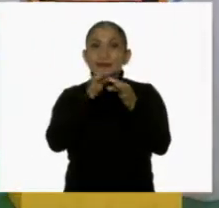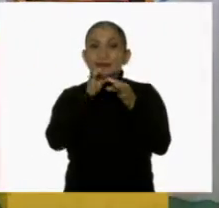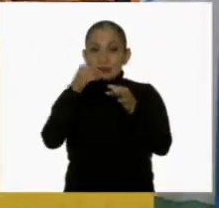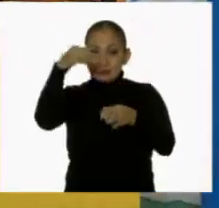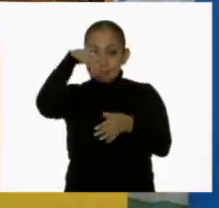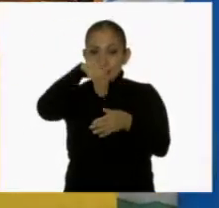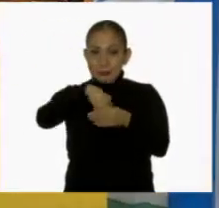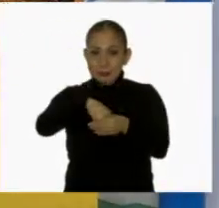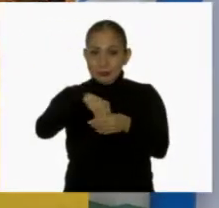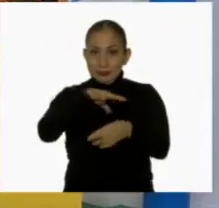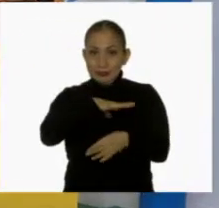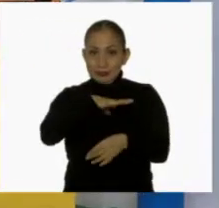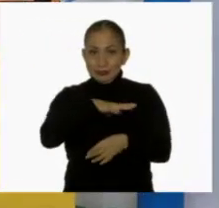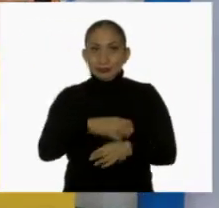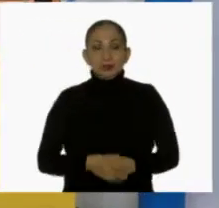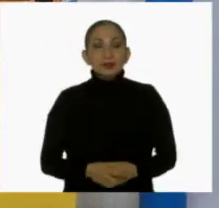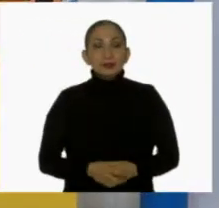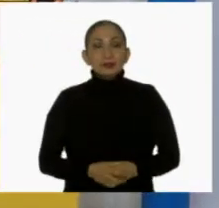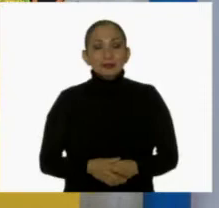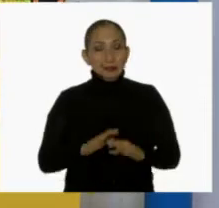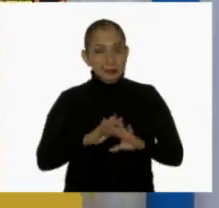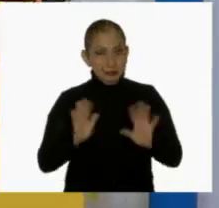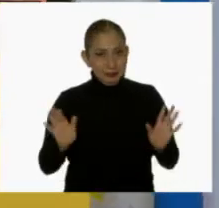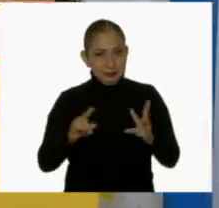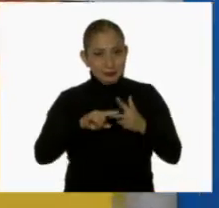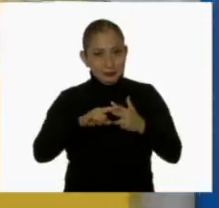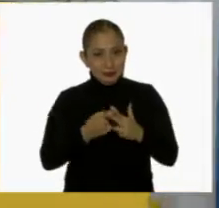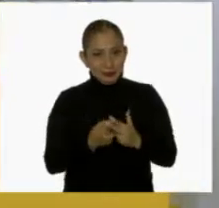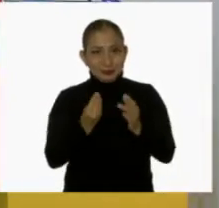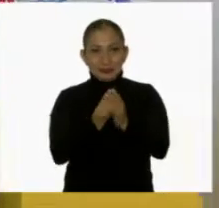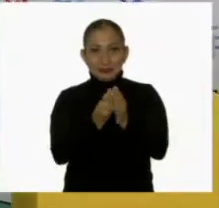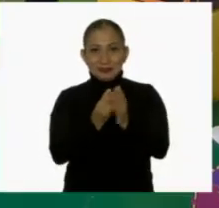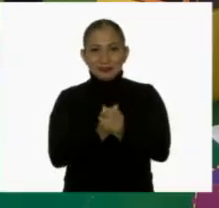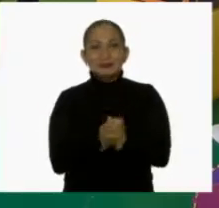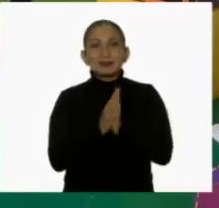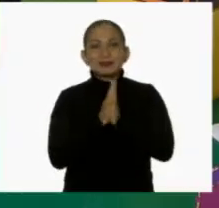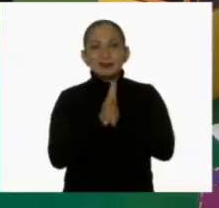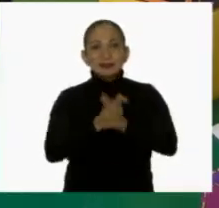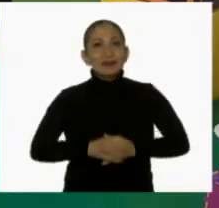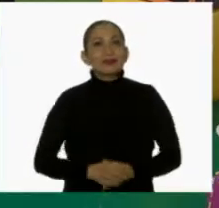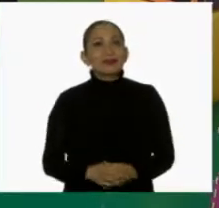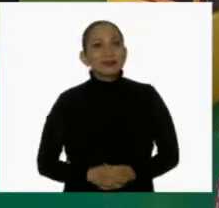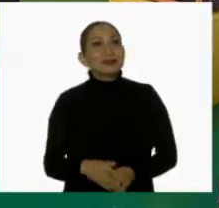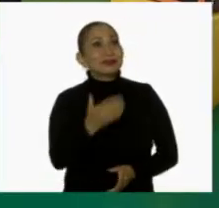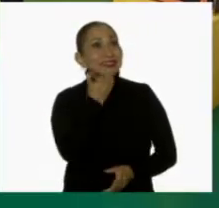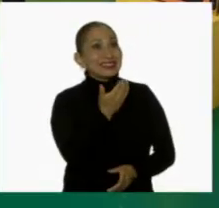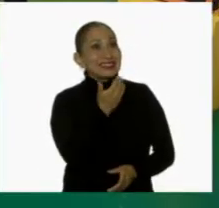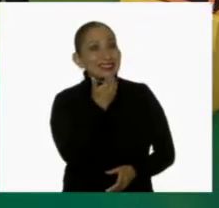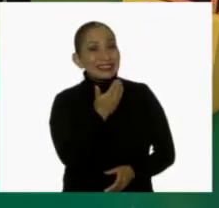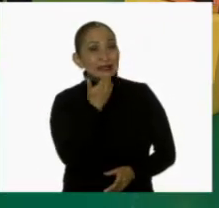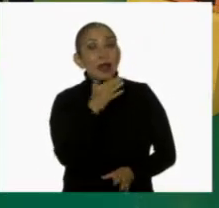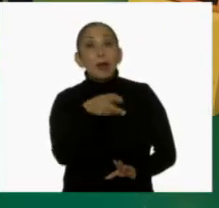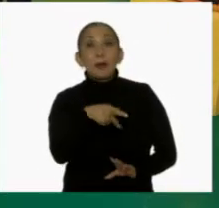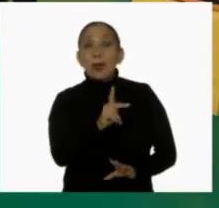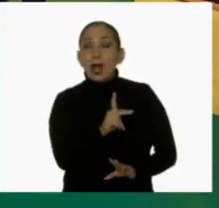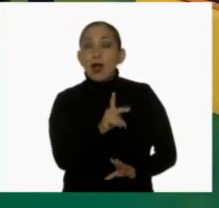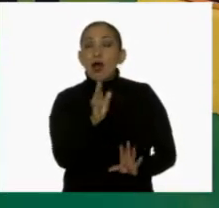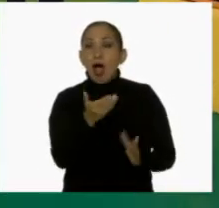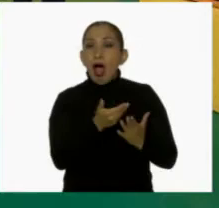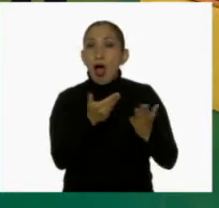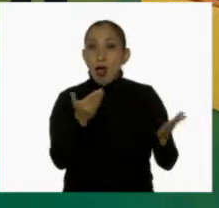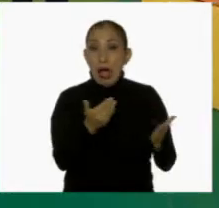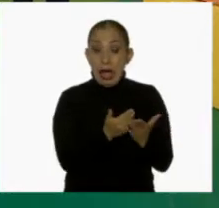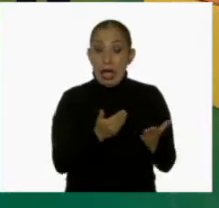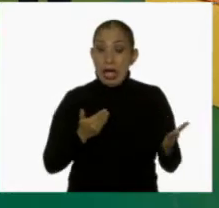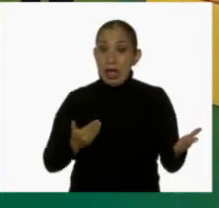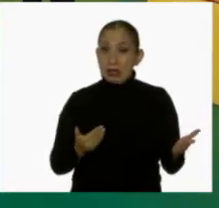en mi bolsa que está de este lado. Y ahora sí comenzamos con nuestra clase, por favor. Me parece muy bien, maestro. Pero, ¿qué te parece